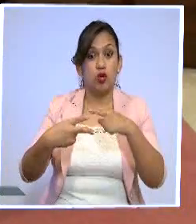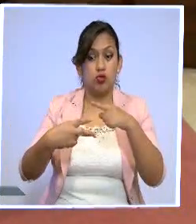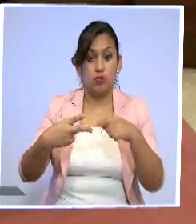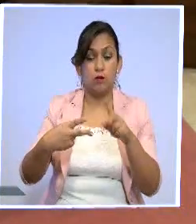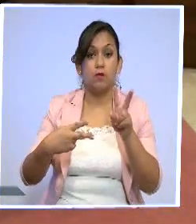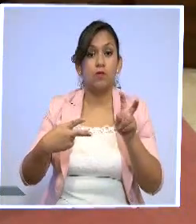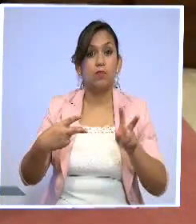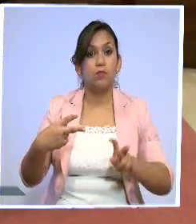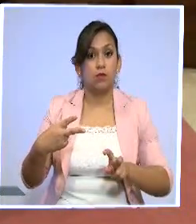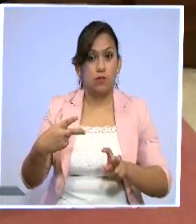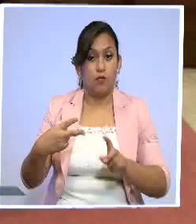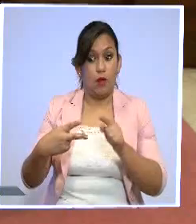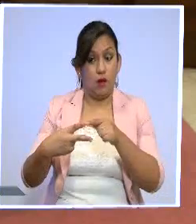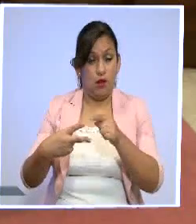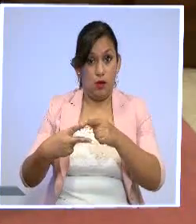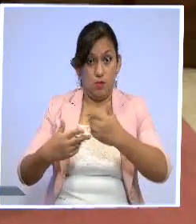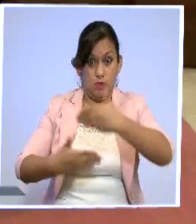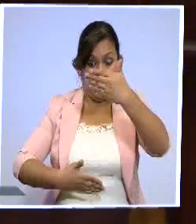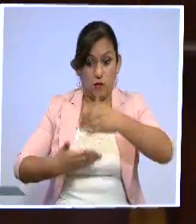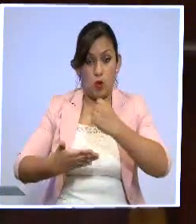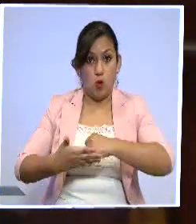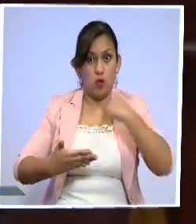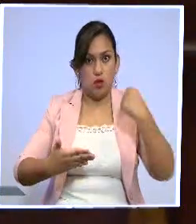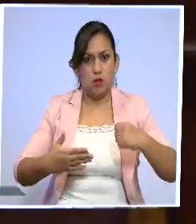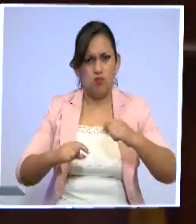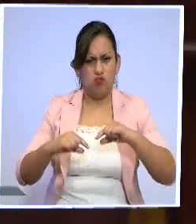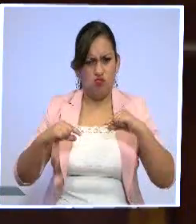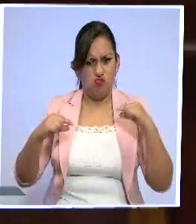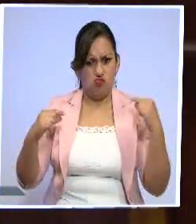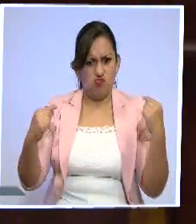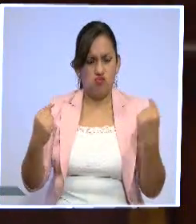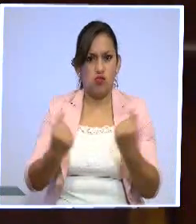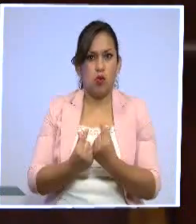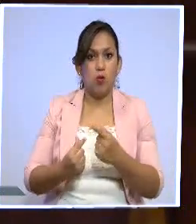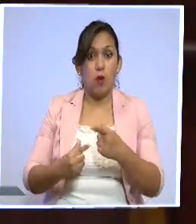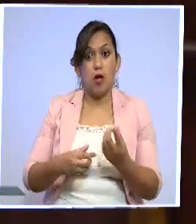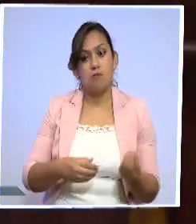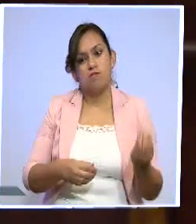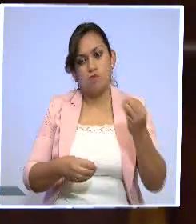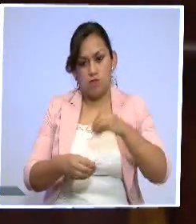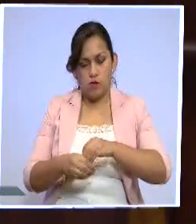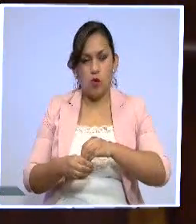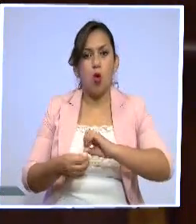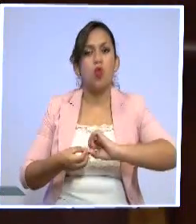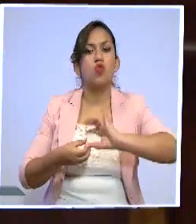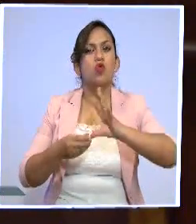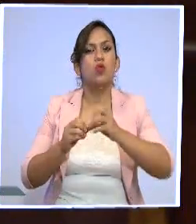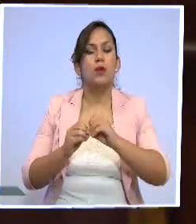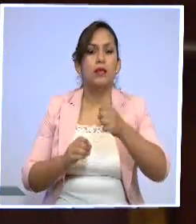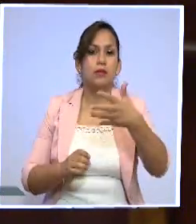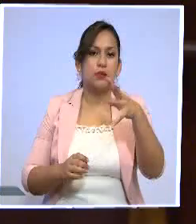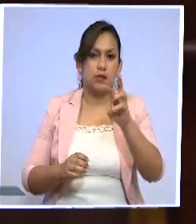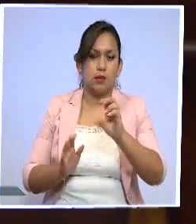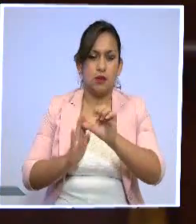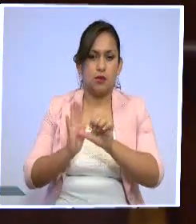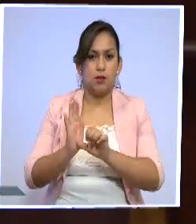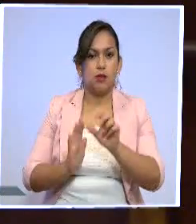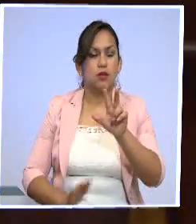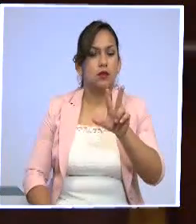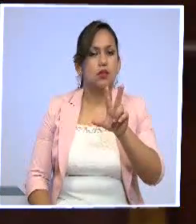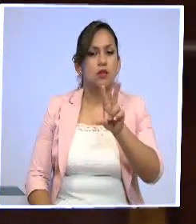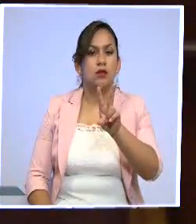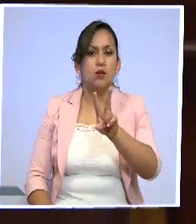aparte de la contratación colectiva, que está en este caso incluida en el numeral 16 del artículo 326 de la